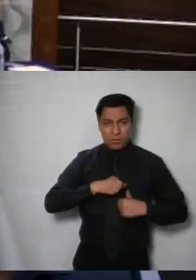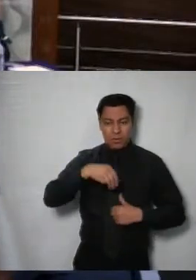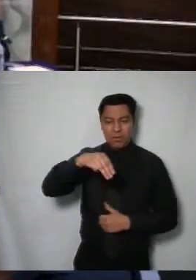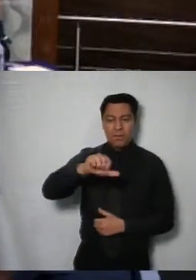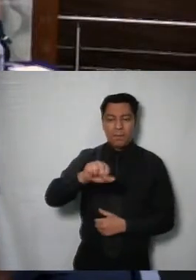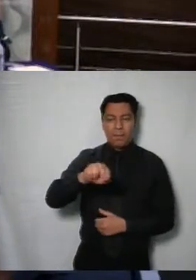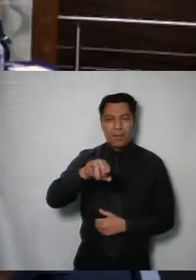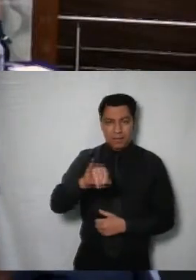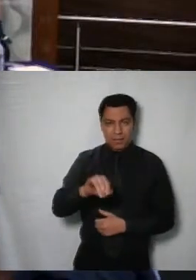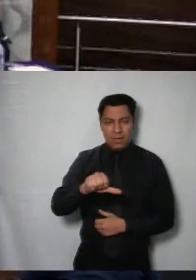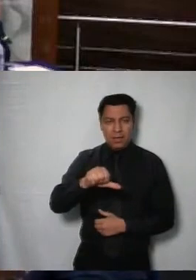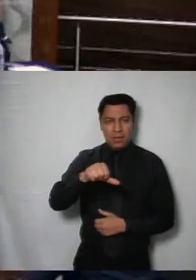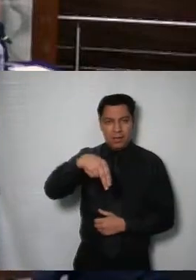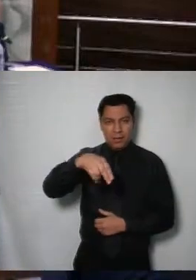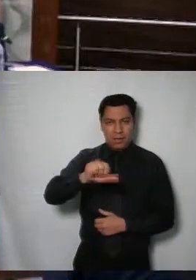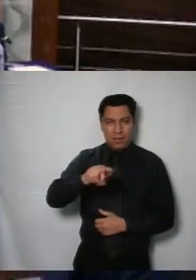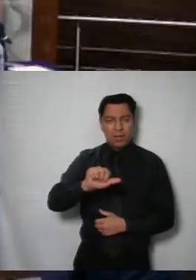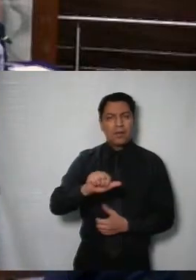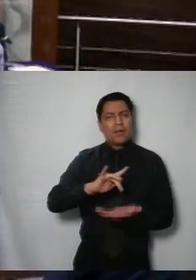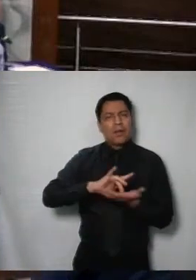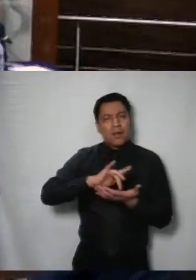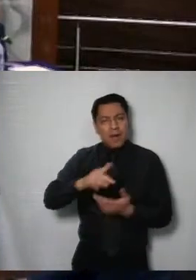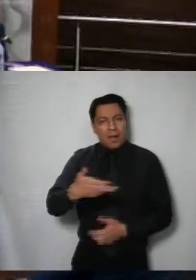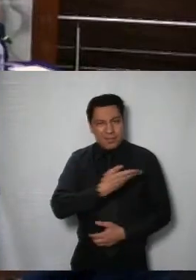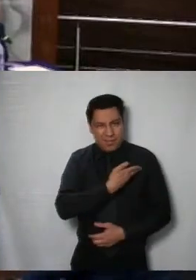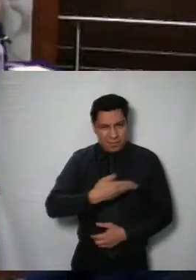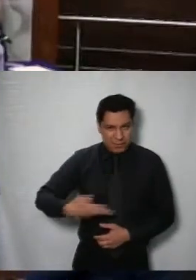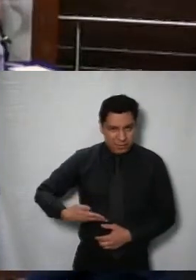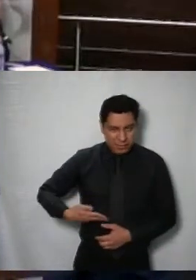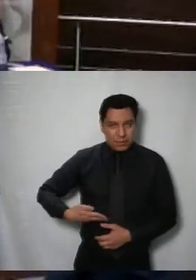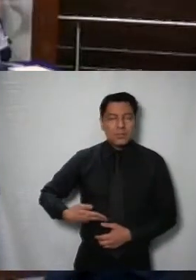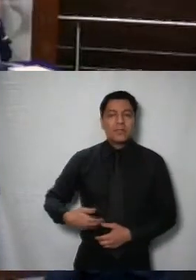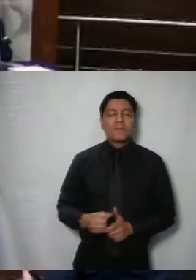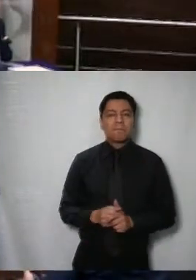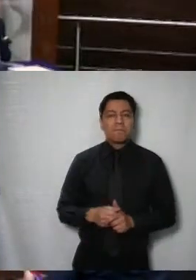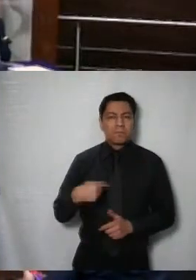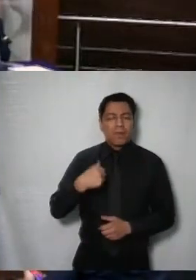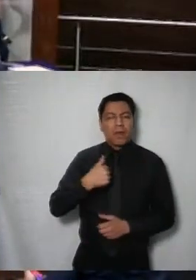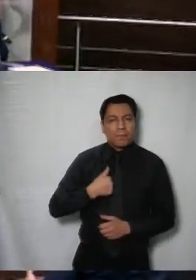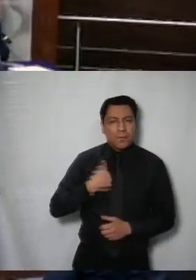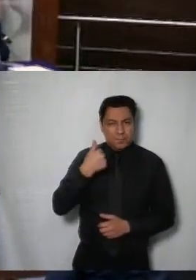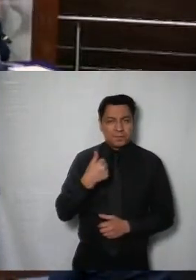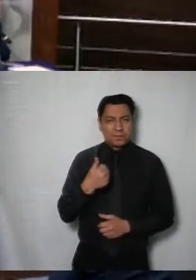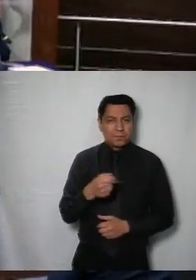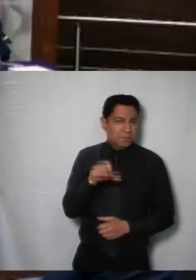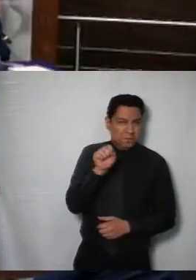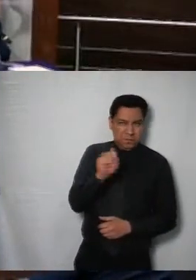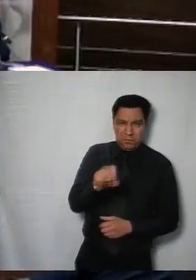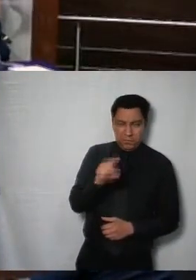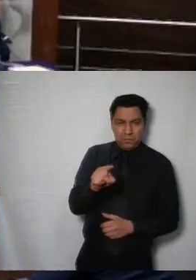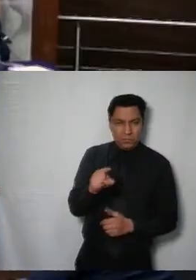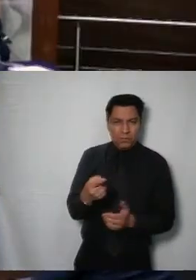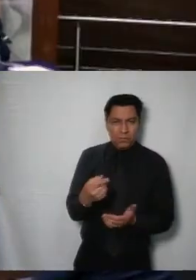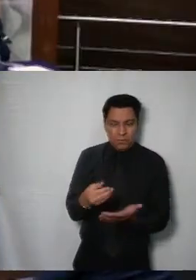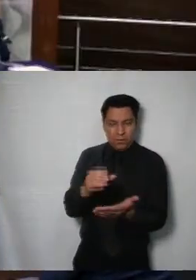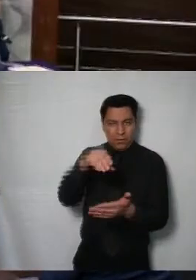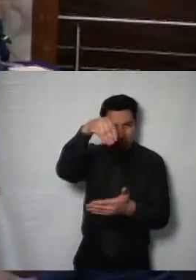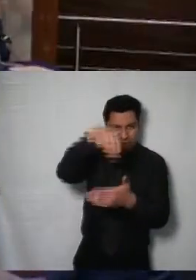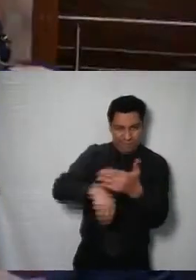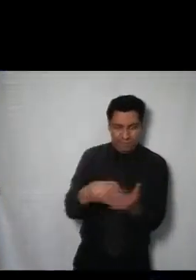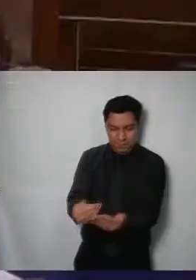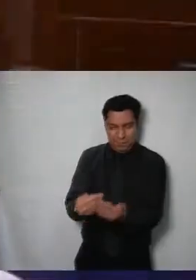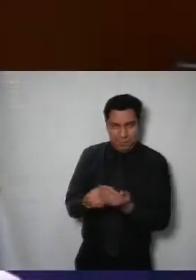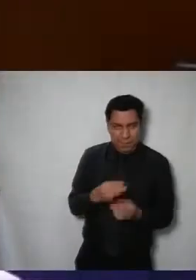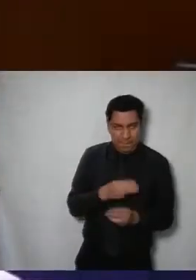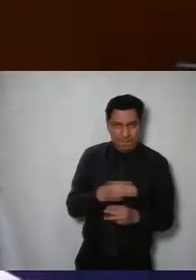María del Carmen Nava gracias presidente únicamente aprovechar y referir que en este recurso la materia de